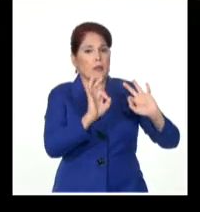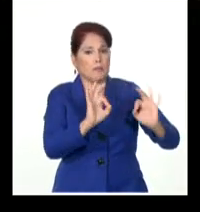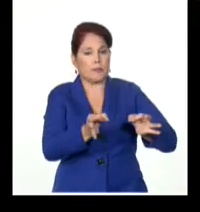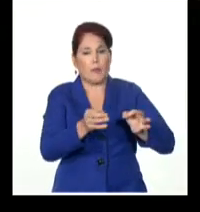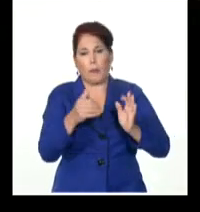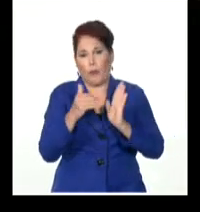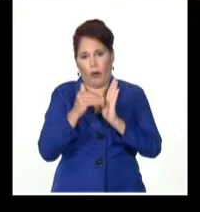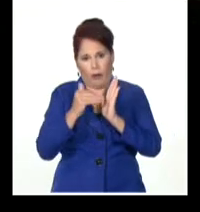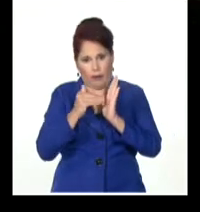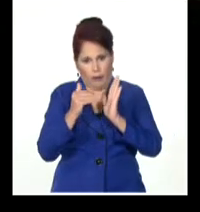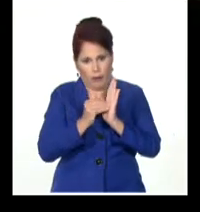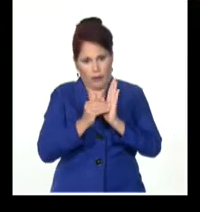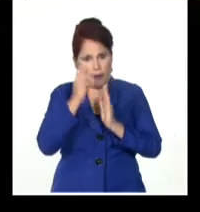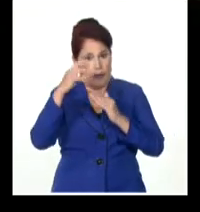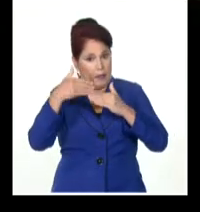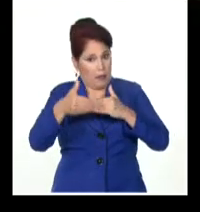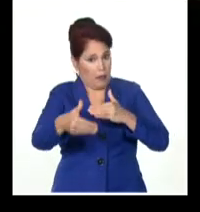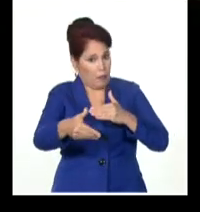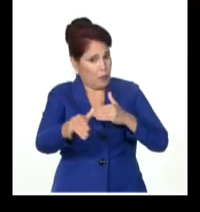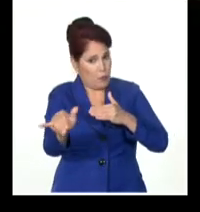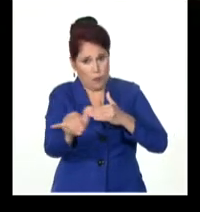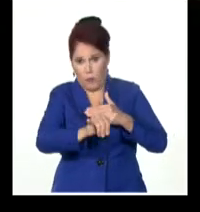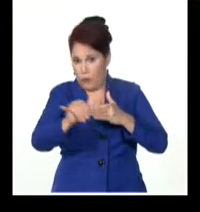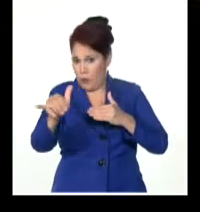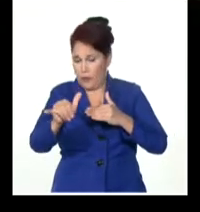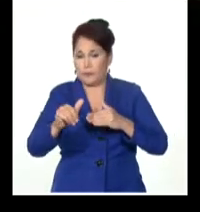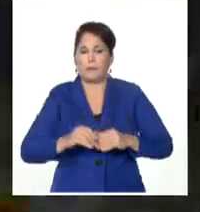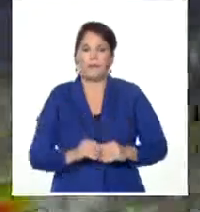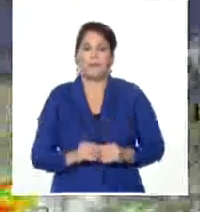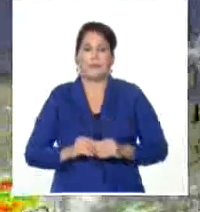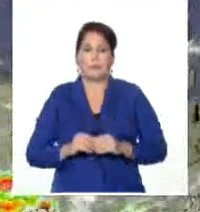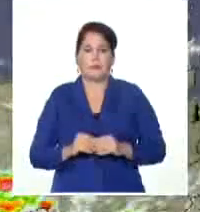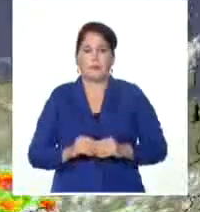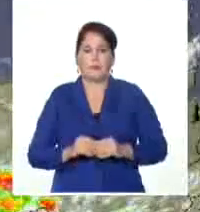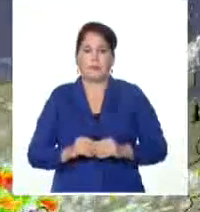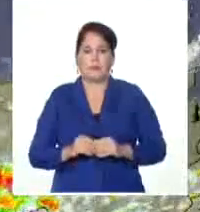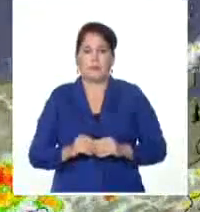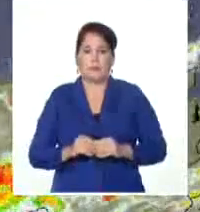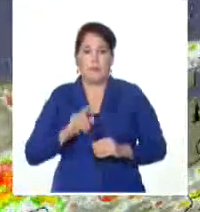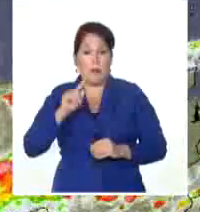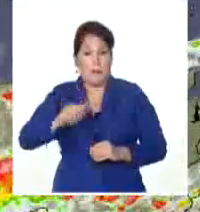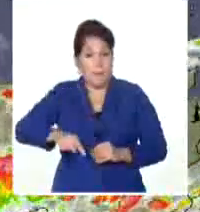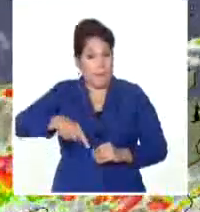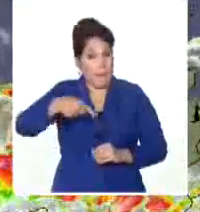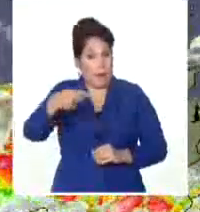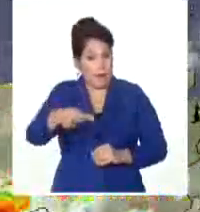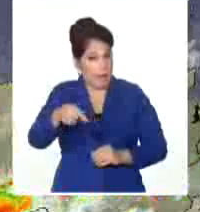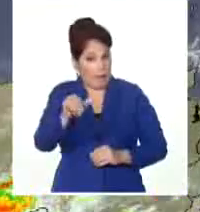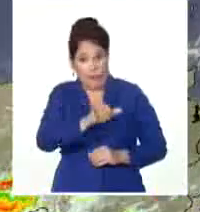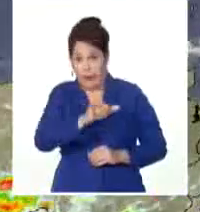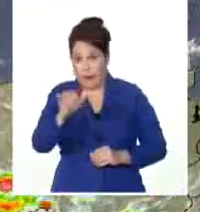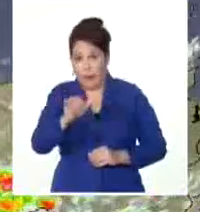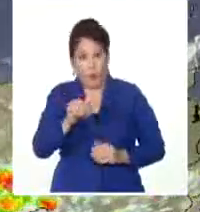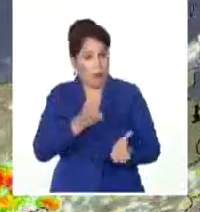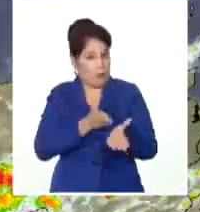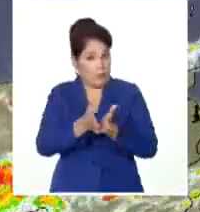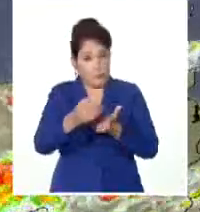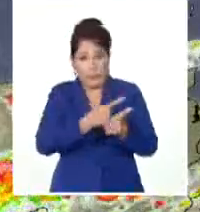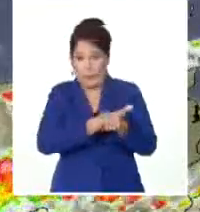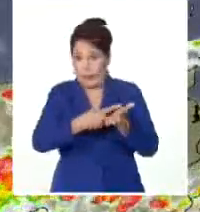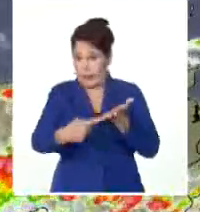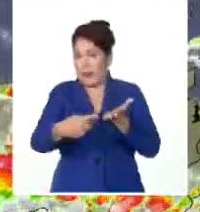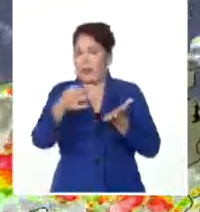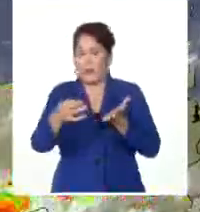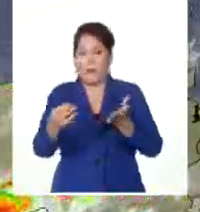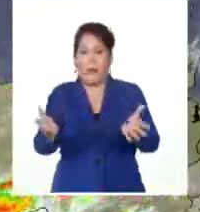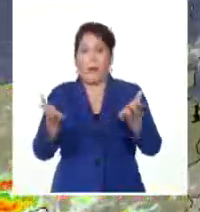durante los próximos días, también unido a condiciones algo favorables en los niveles altos de la atmósfera. Así que para mañana y también prácticamente para el resto de esta semana, se mantiene